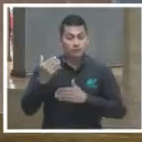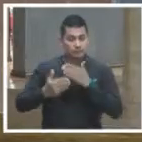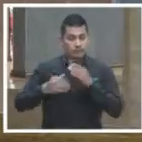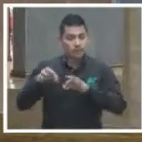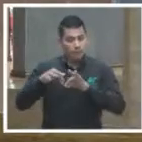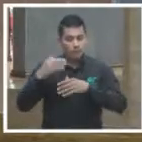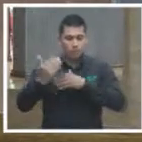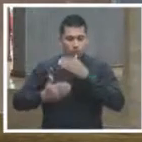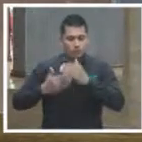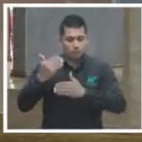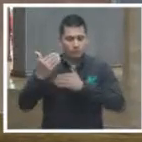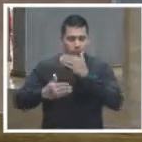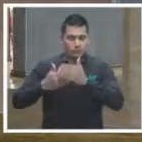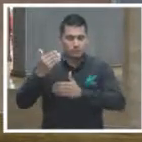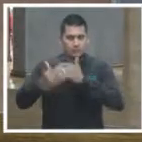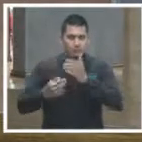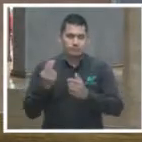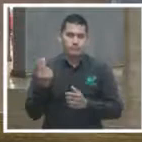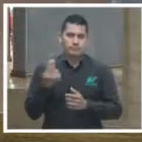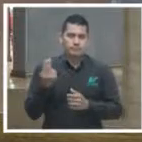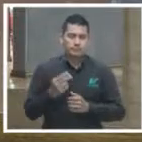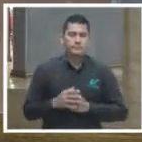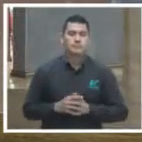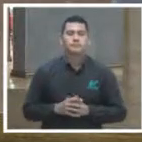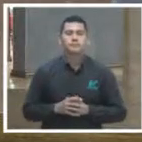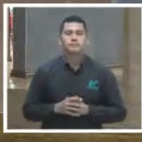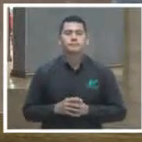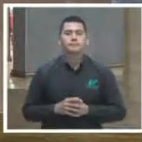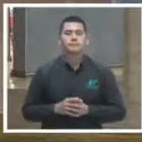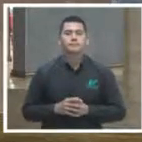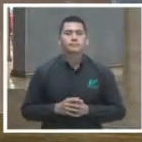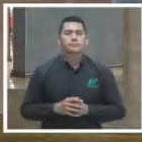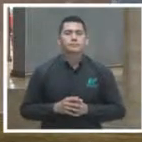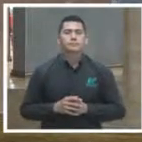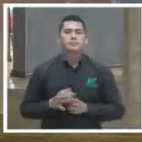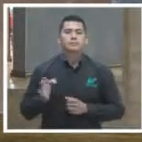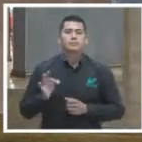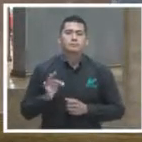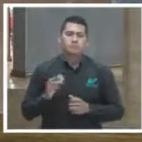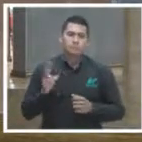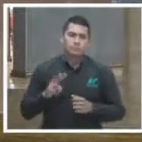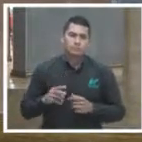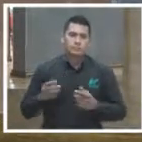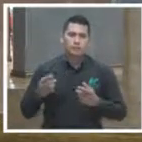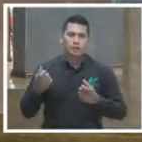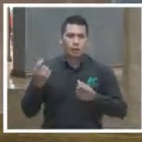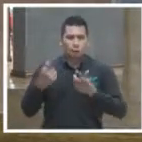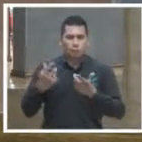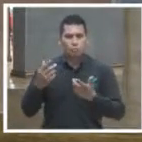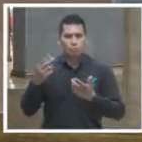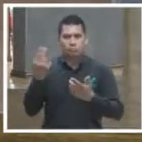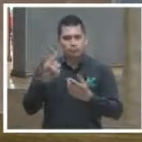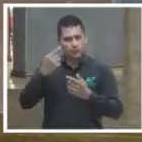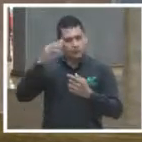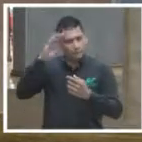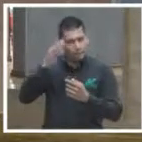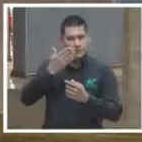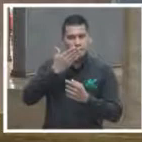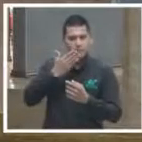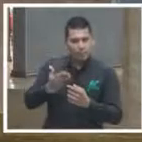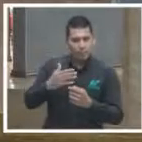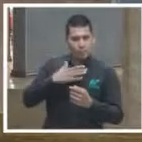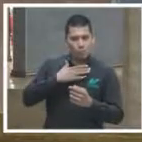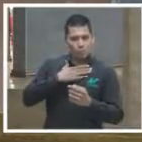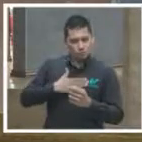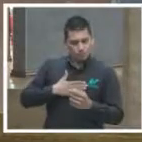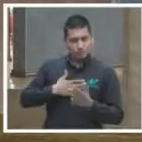implique algunas consideraciones en materia de justicia o en impartición de justicia